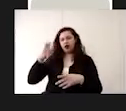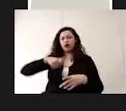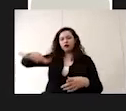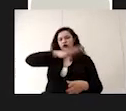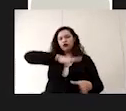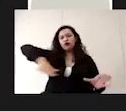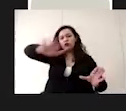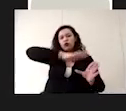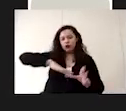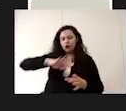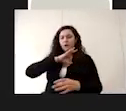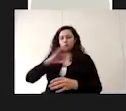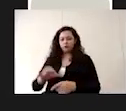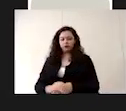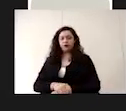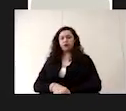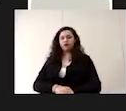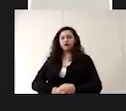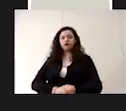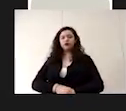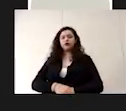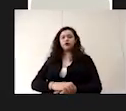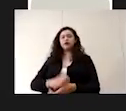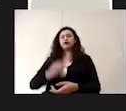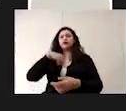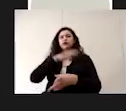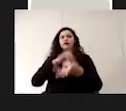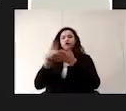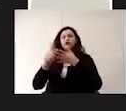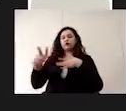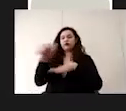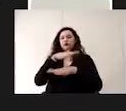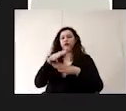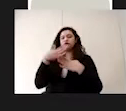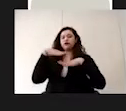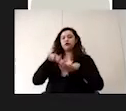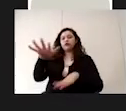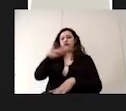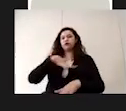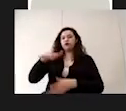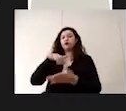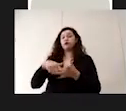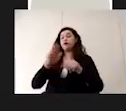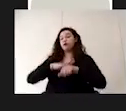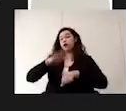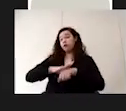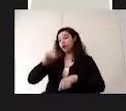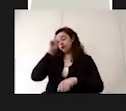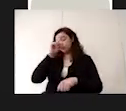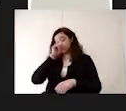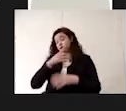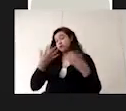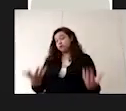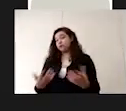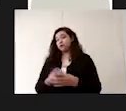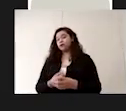solución con la cual vamos a desinfectar sobre las superficies. Lo más recomendado es el